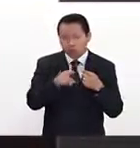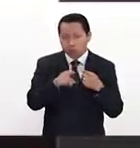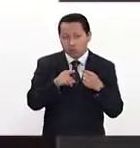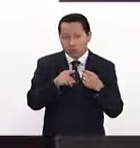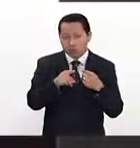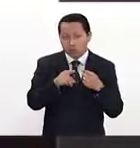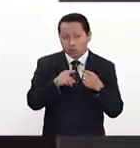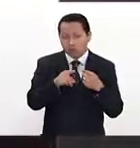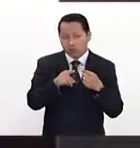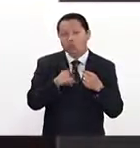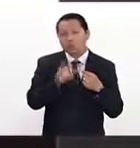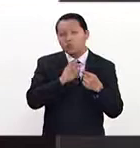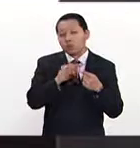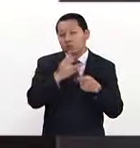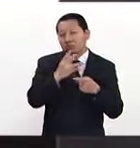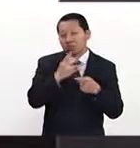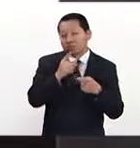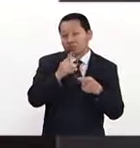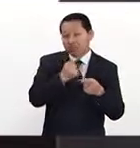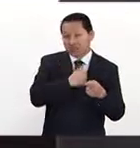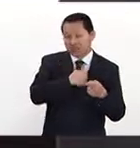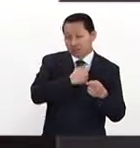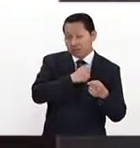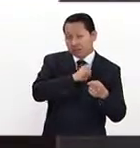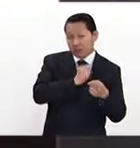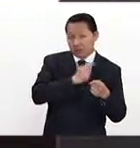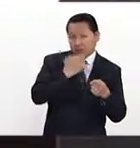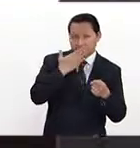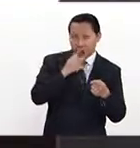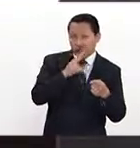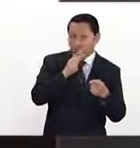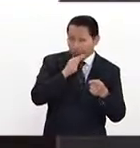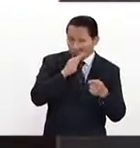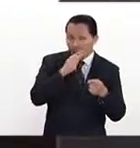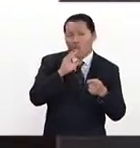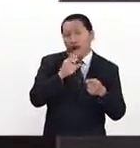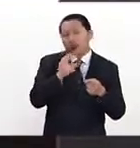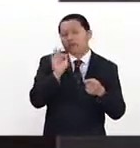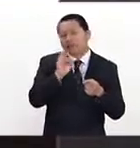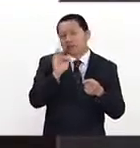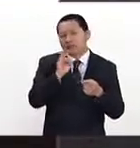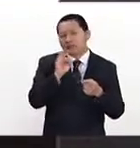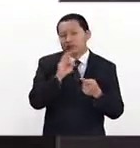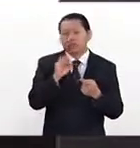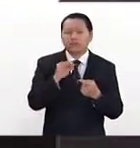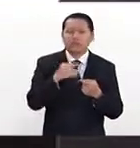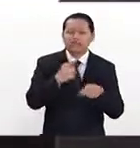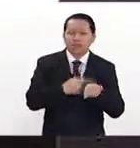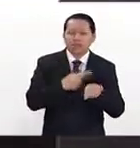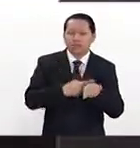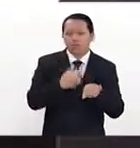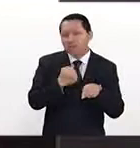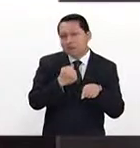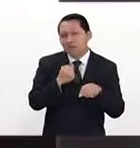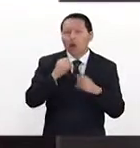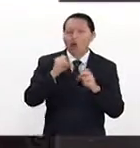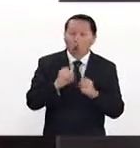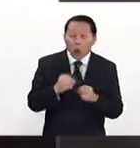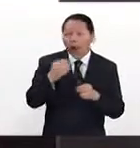resuelve, solo puede ser o una complicación propia de la enfermedad o es que estás recibiendo un antibiótico que no te hace efecto.